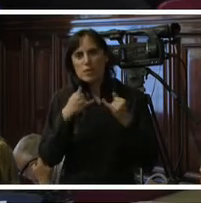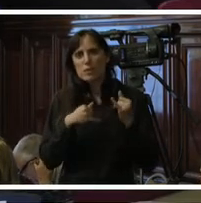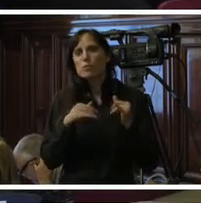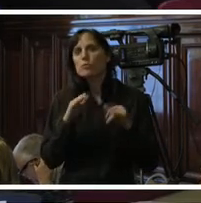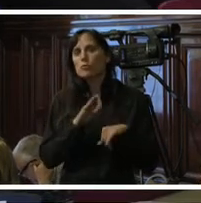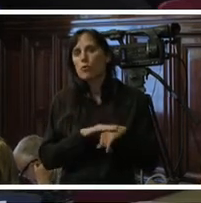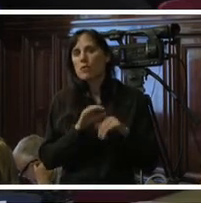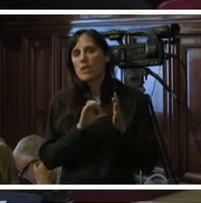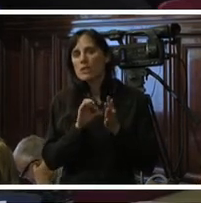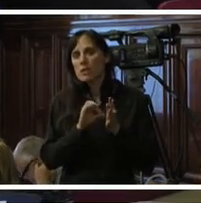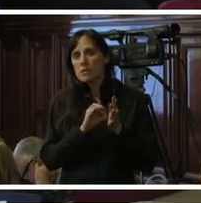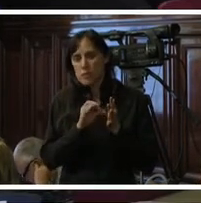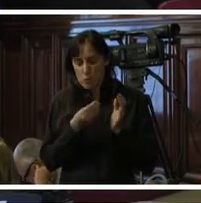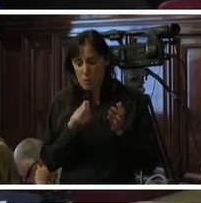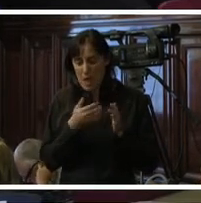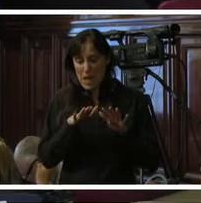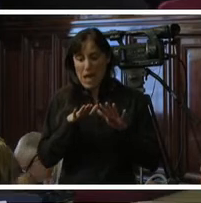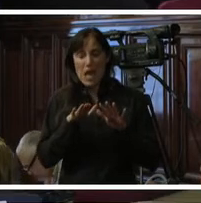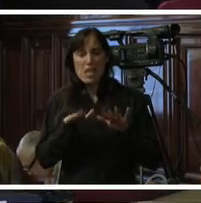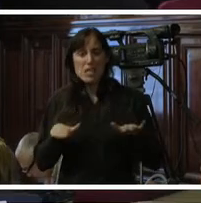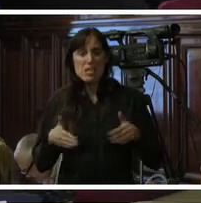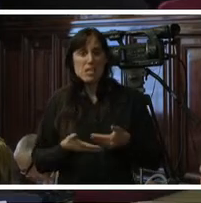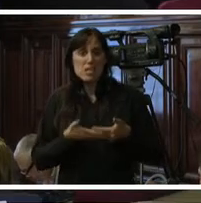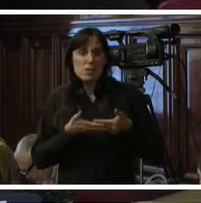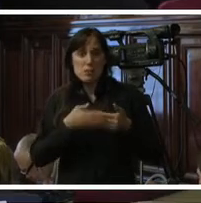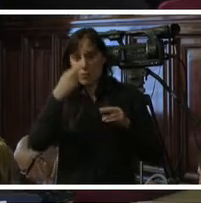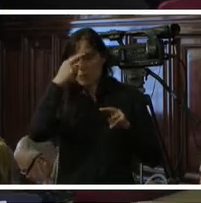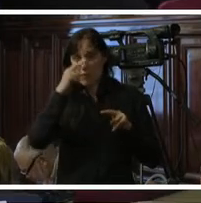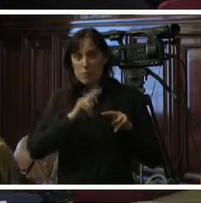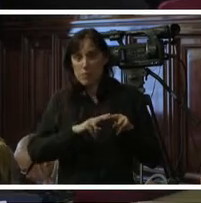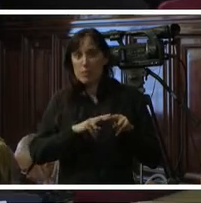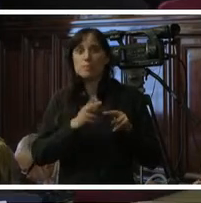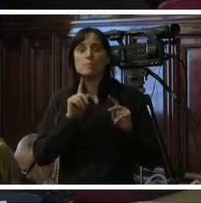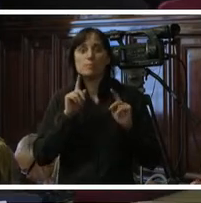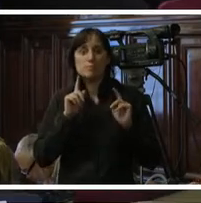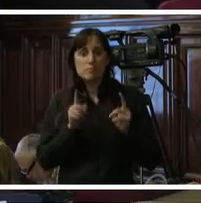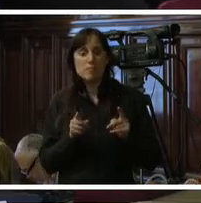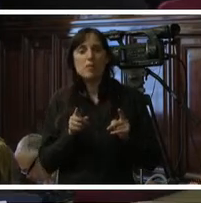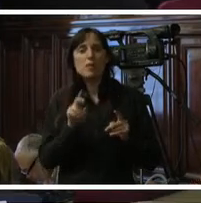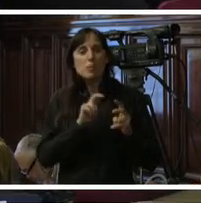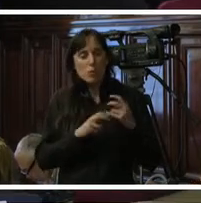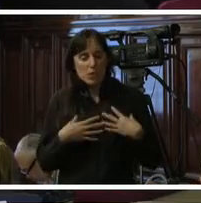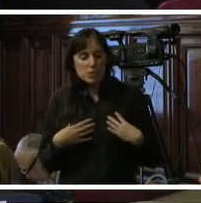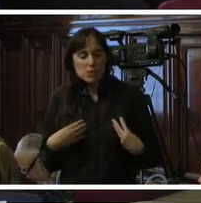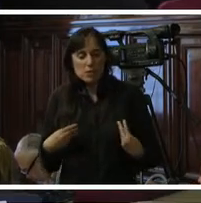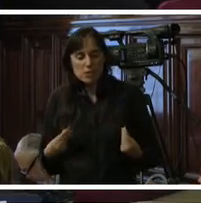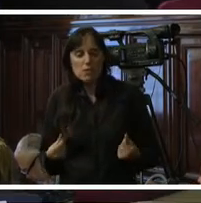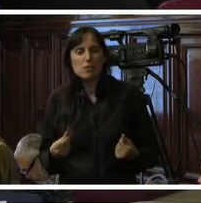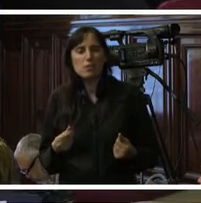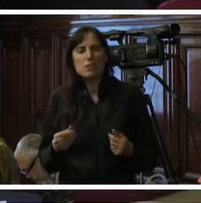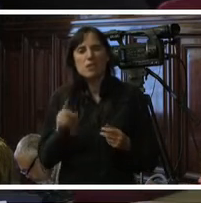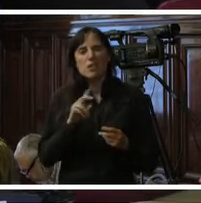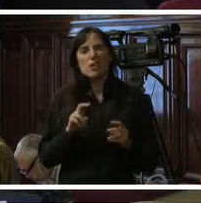disponibles para estos niños y sobre las medidas que el Estado va a tomar para sensibilizar y reducir el estigma